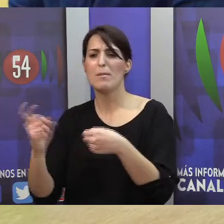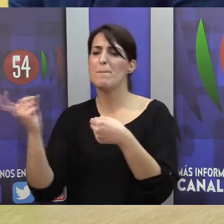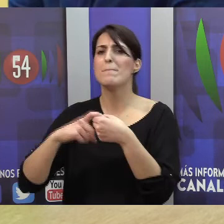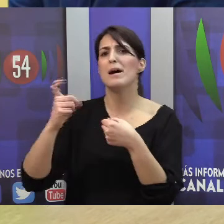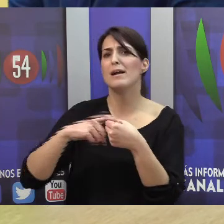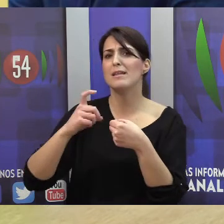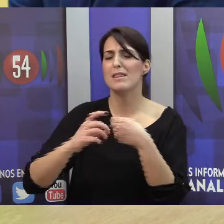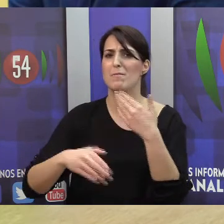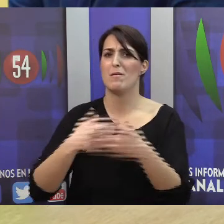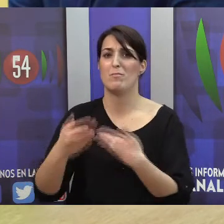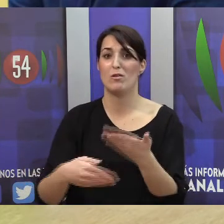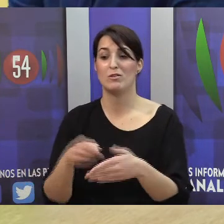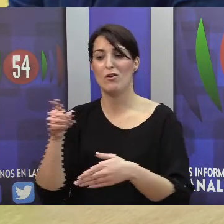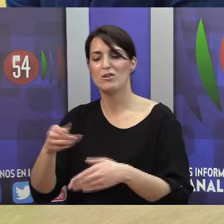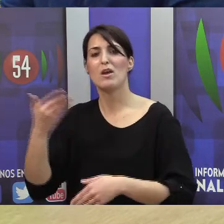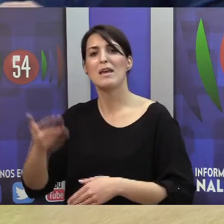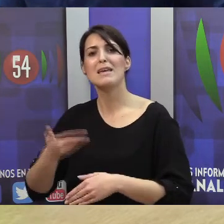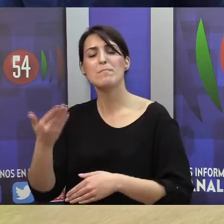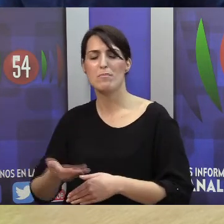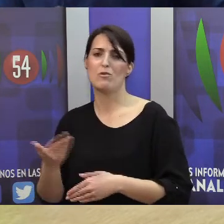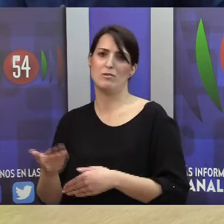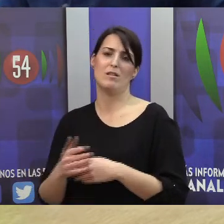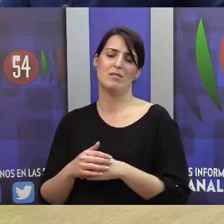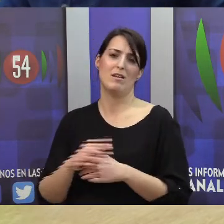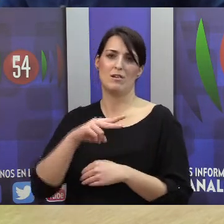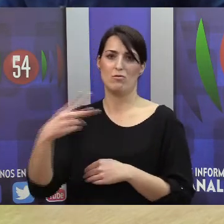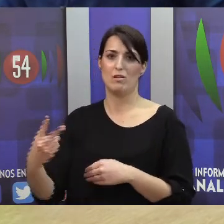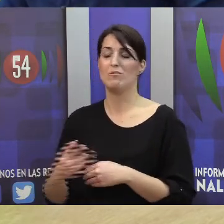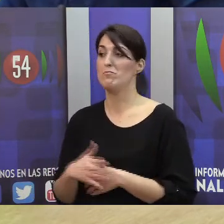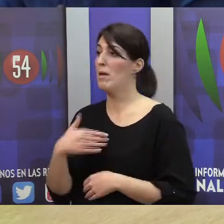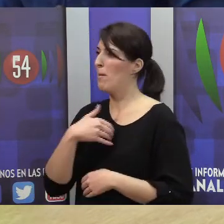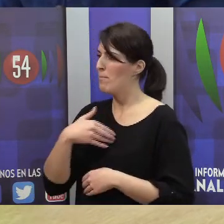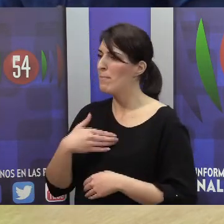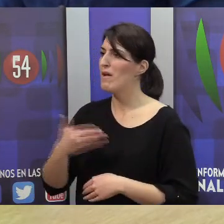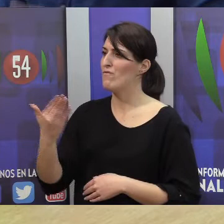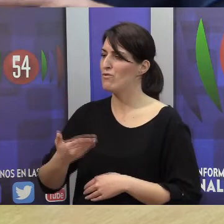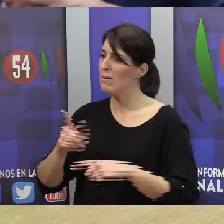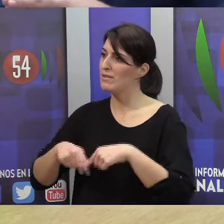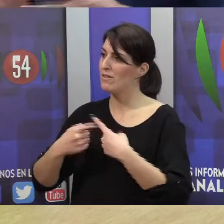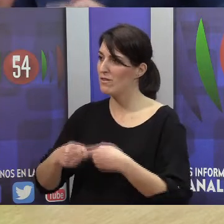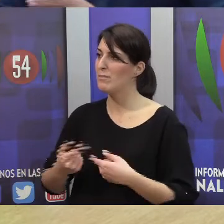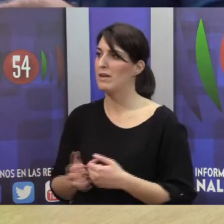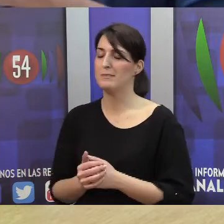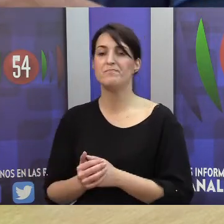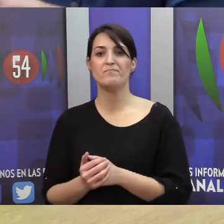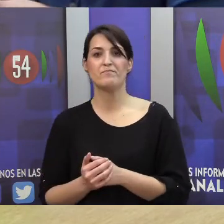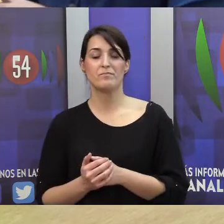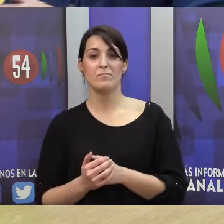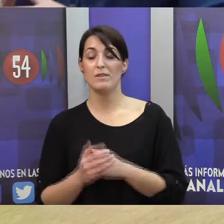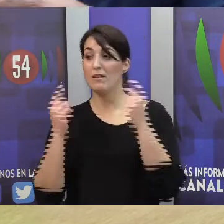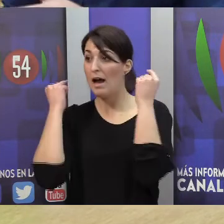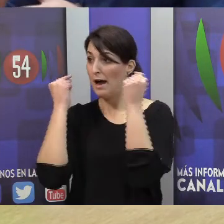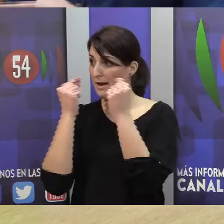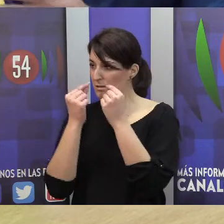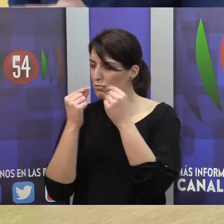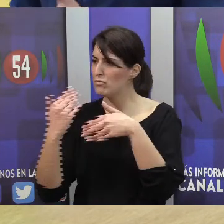claves de los resultados que estamos teniendo. Un papel fundamental, en cualquier caso, el de las familias. A medida que ha creciendo Aransburg,